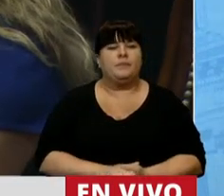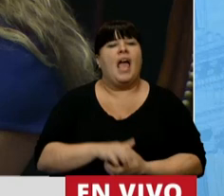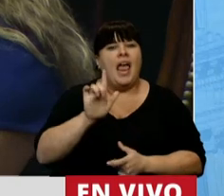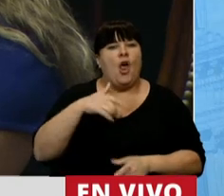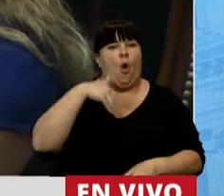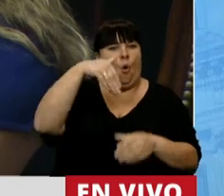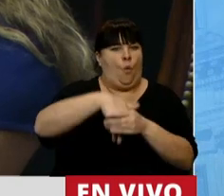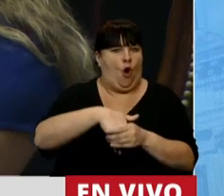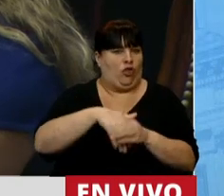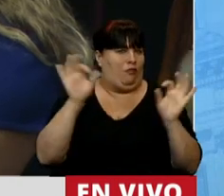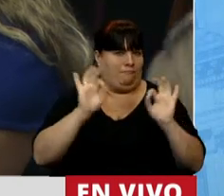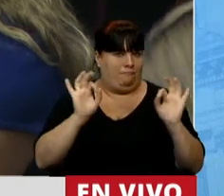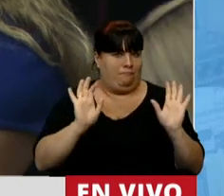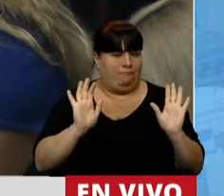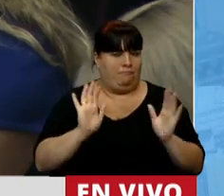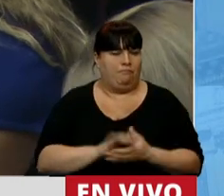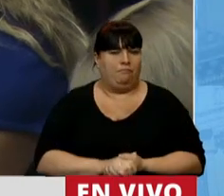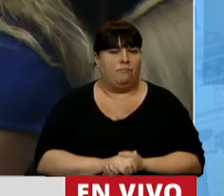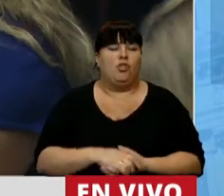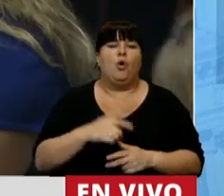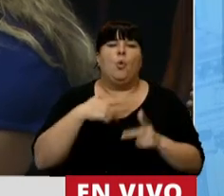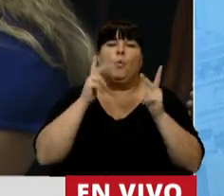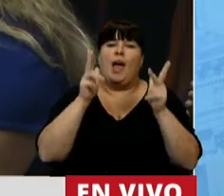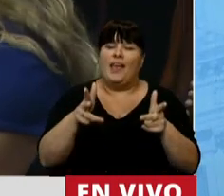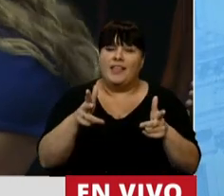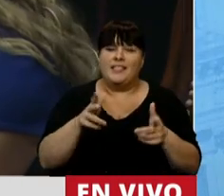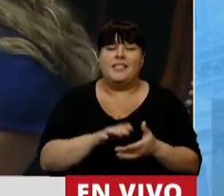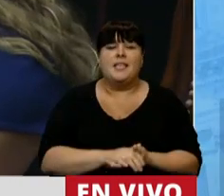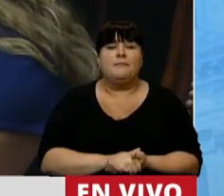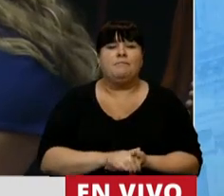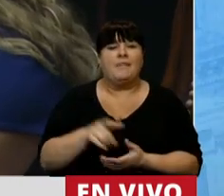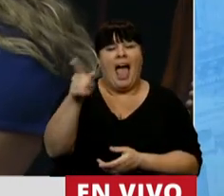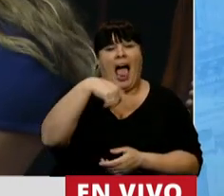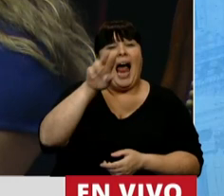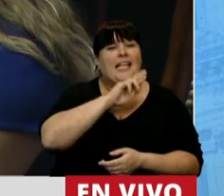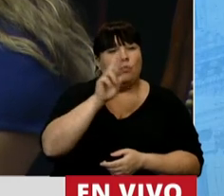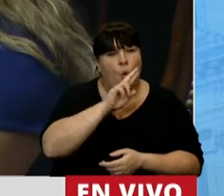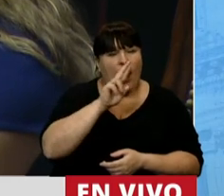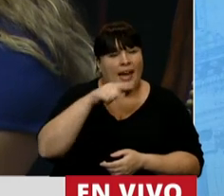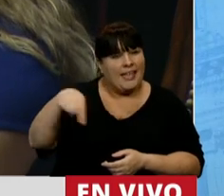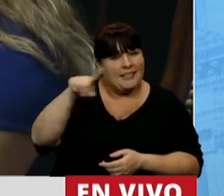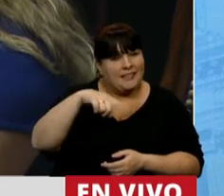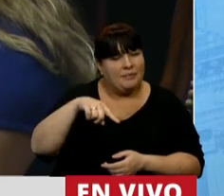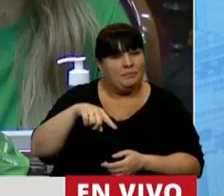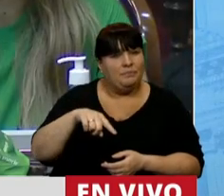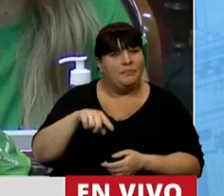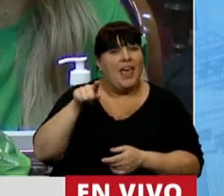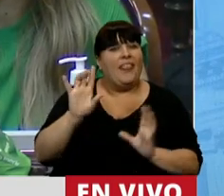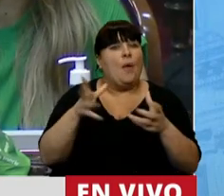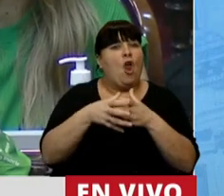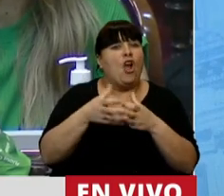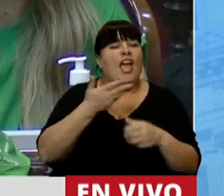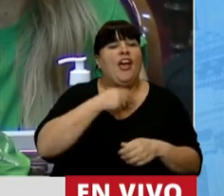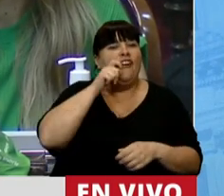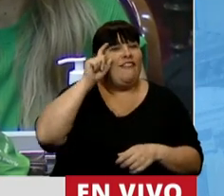ese va a ser mi voto y quiero decirle a las mujeres del bloque, del